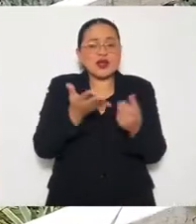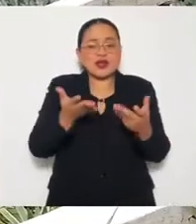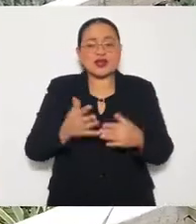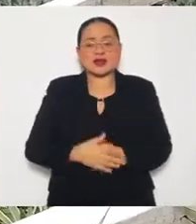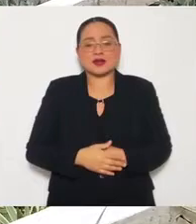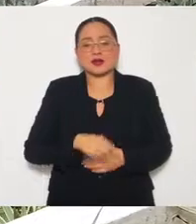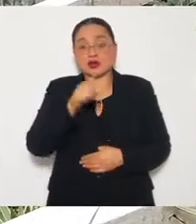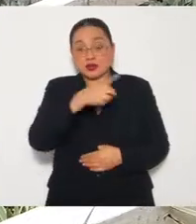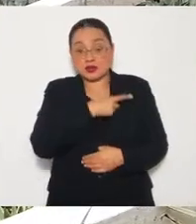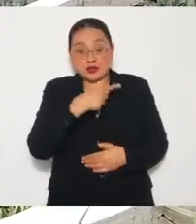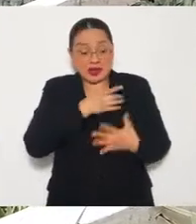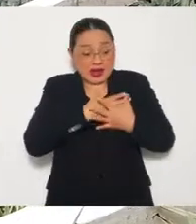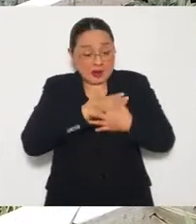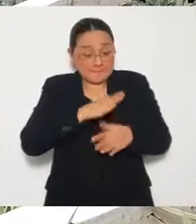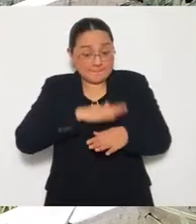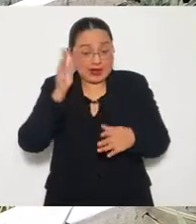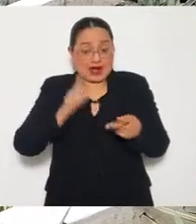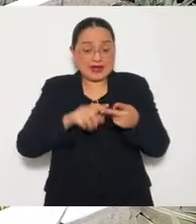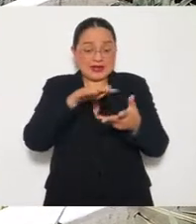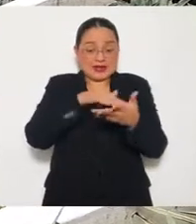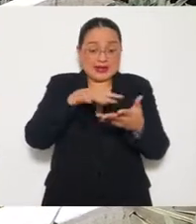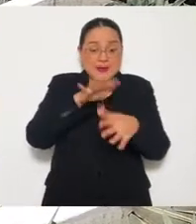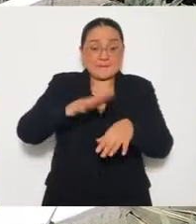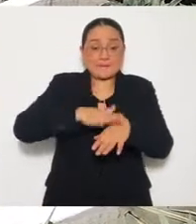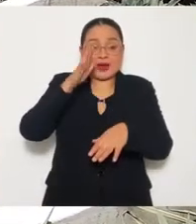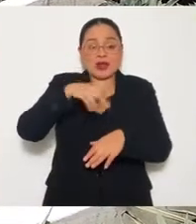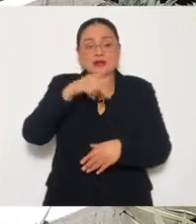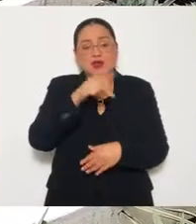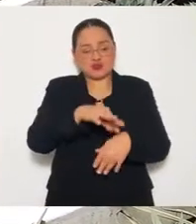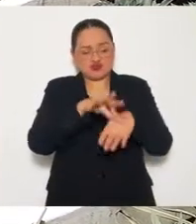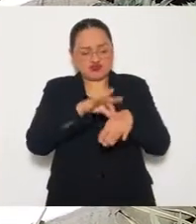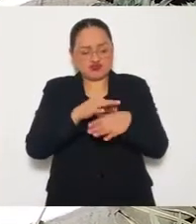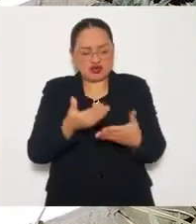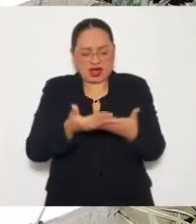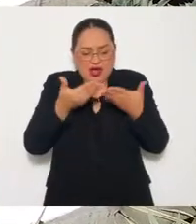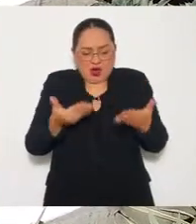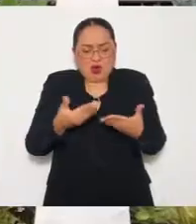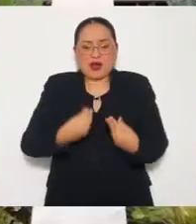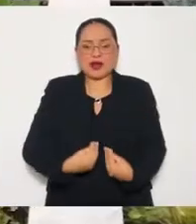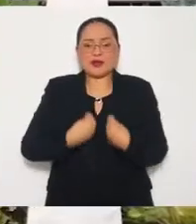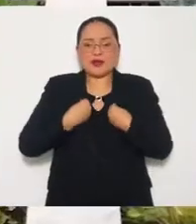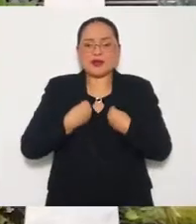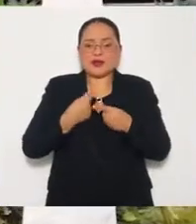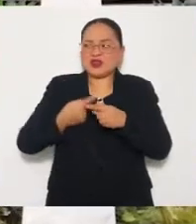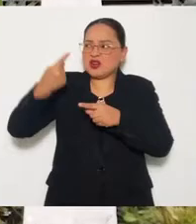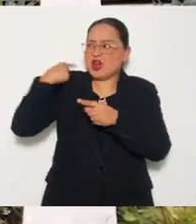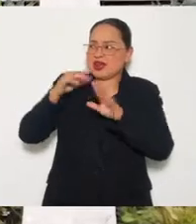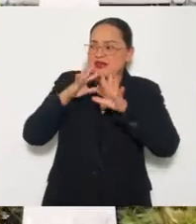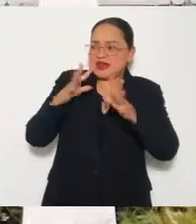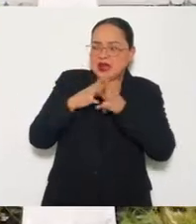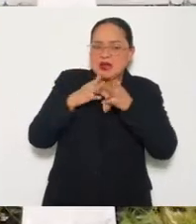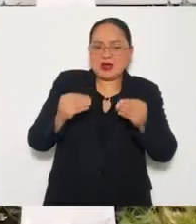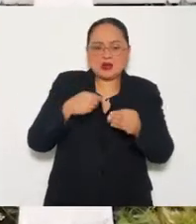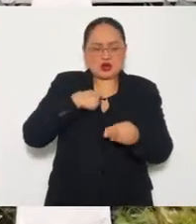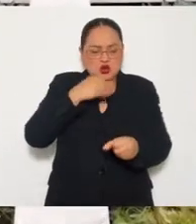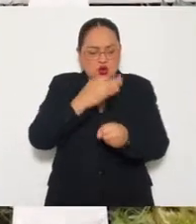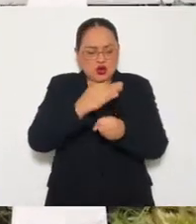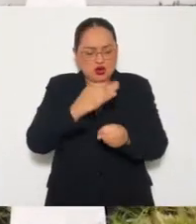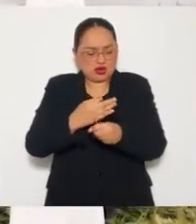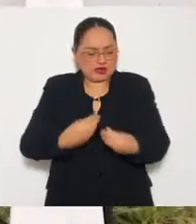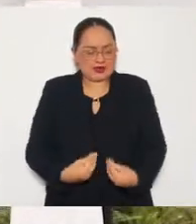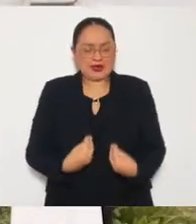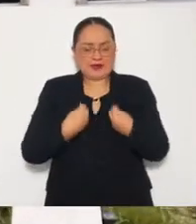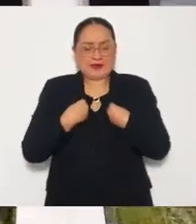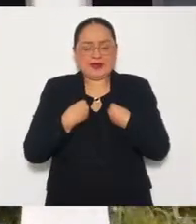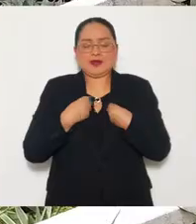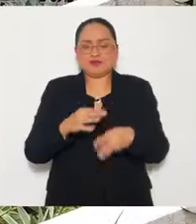Que ame más, que lea más, pero que viva su presente. Mi yo del pasado no existe. Yo vivo